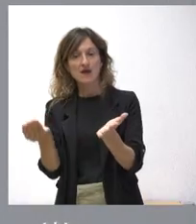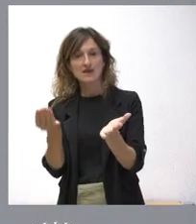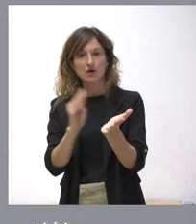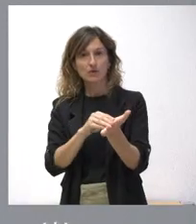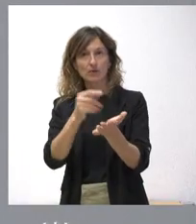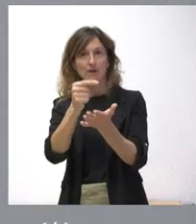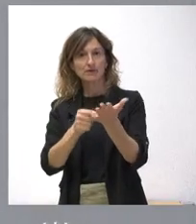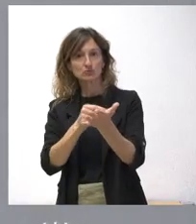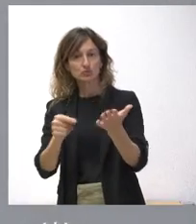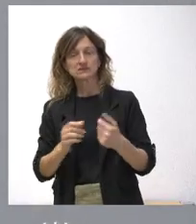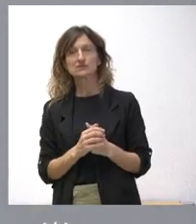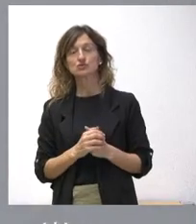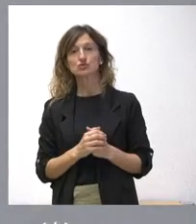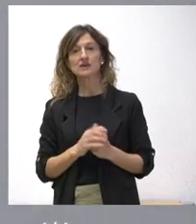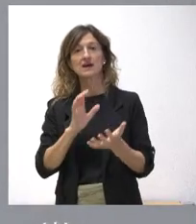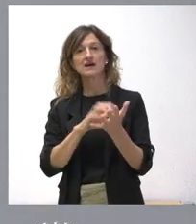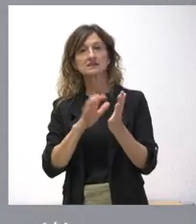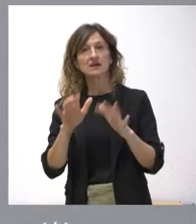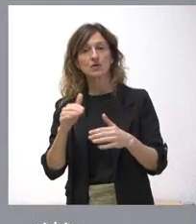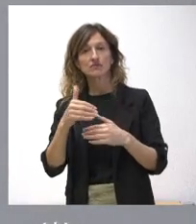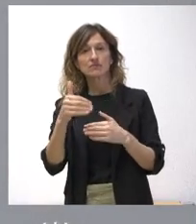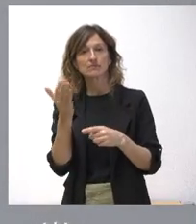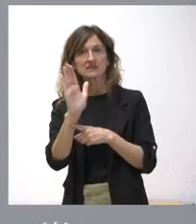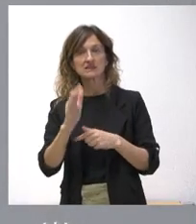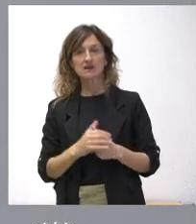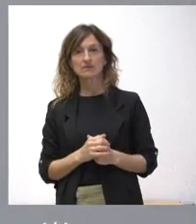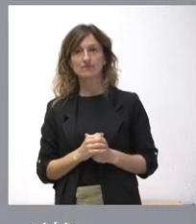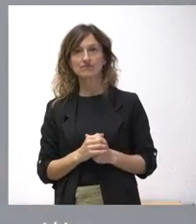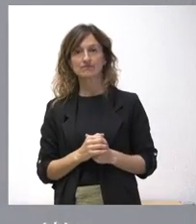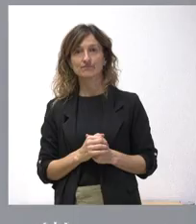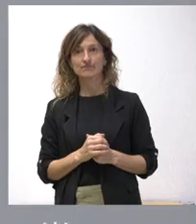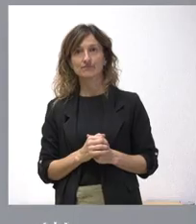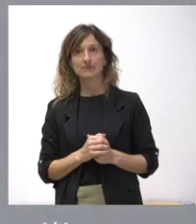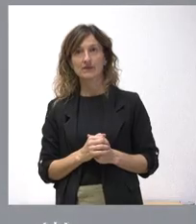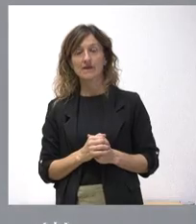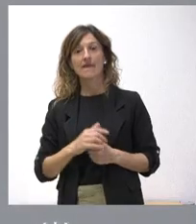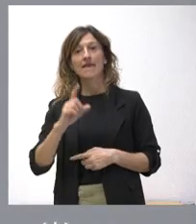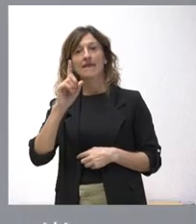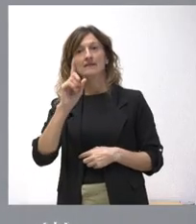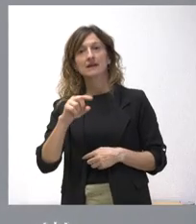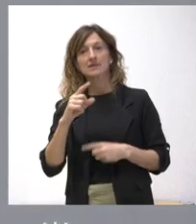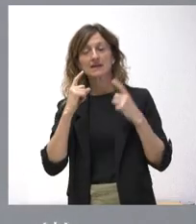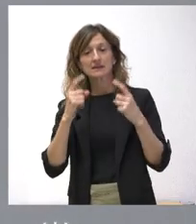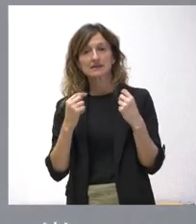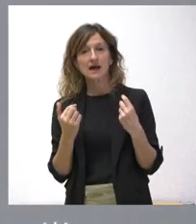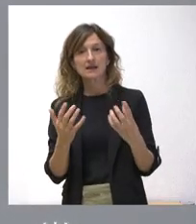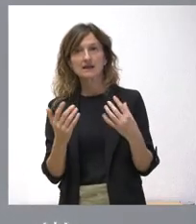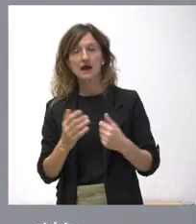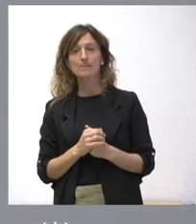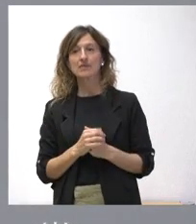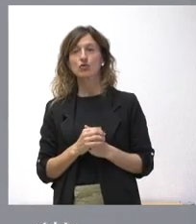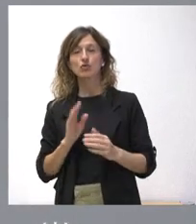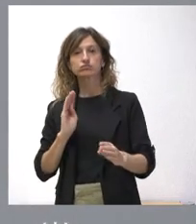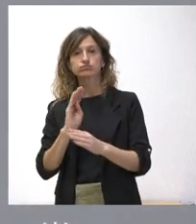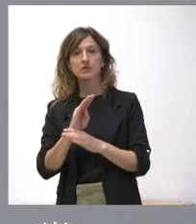presupuestos de la comunidad que presentaremos. En otro orden de cosas y también por ir rápido, subvencionamos